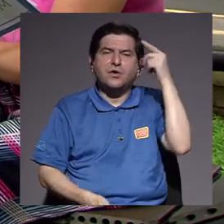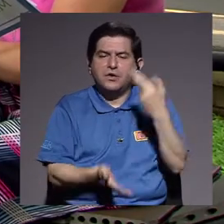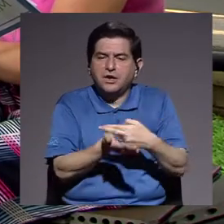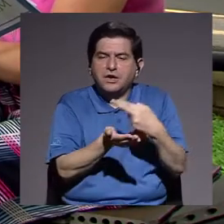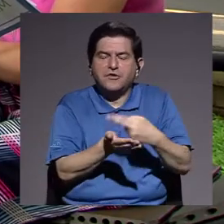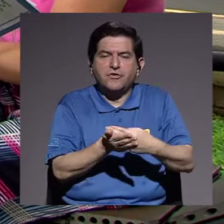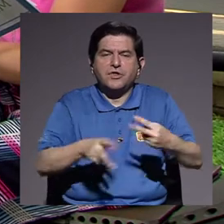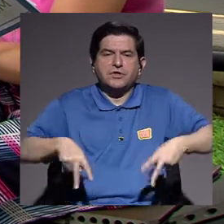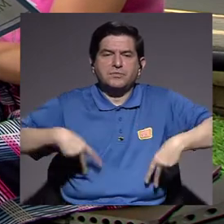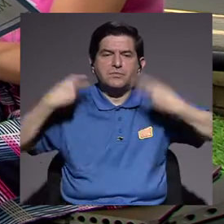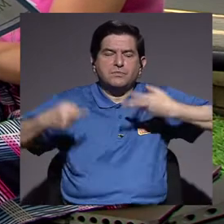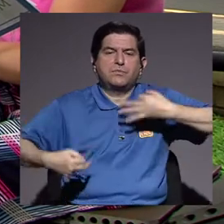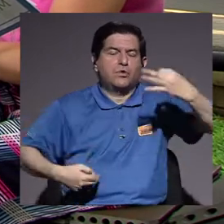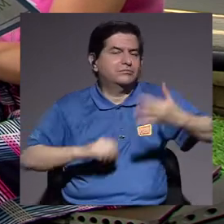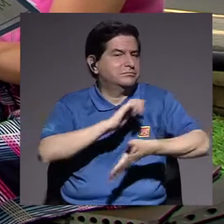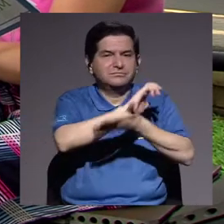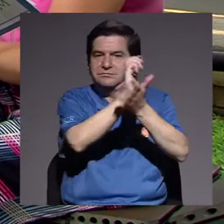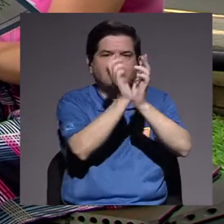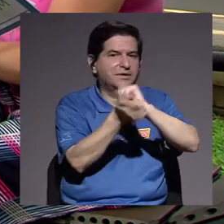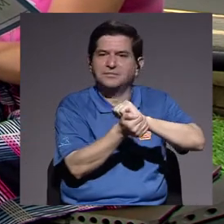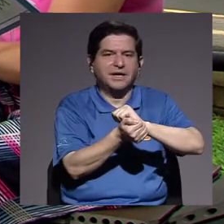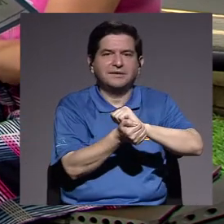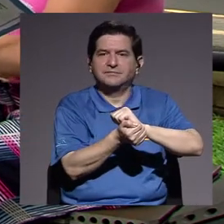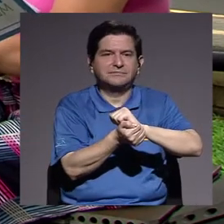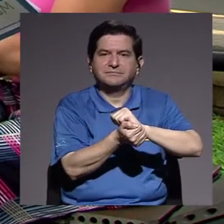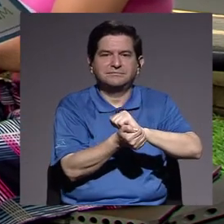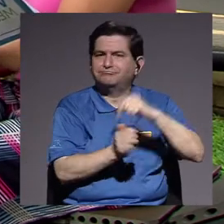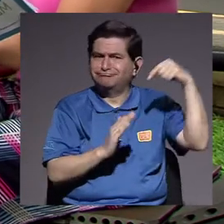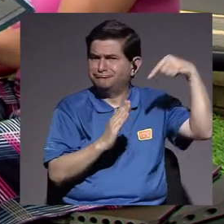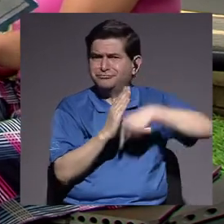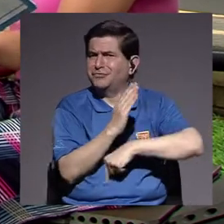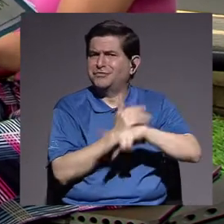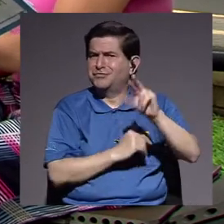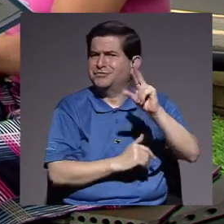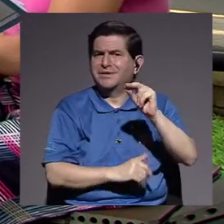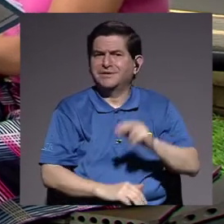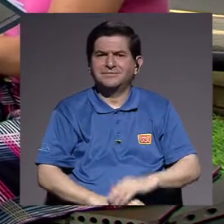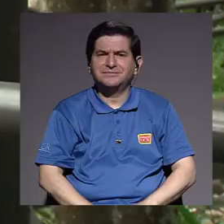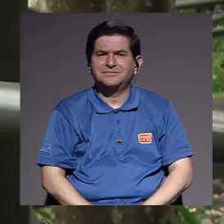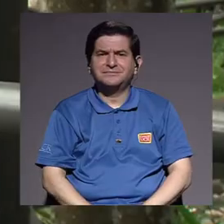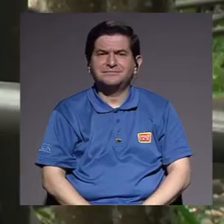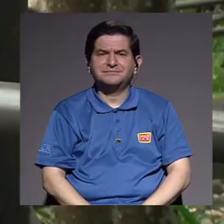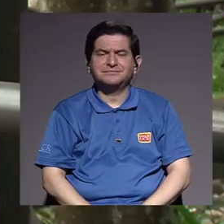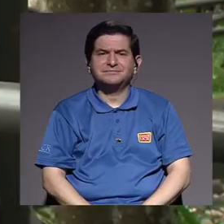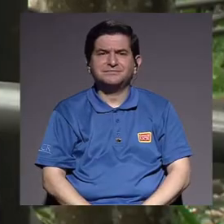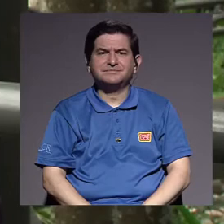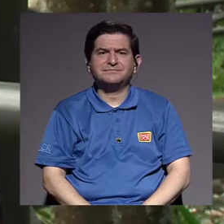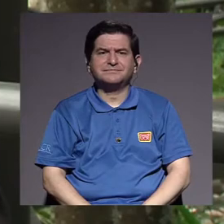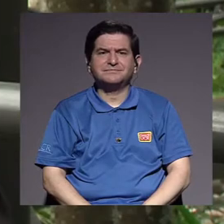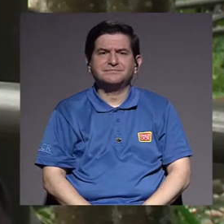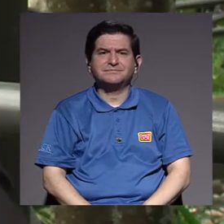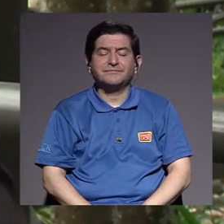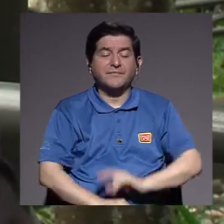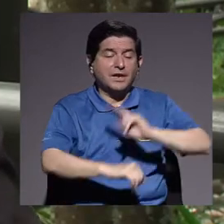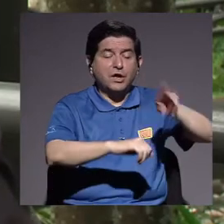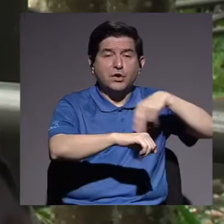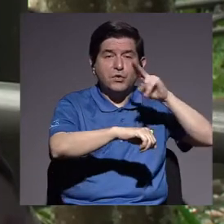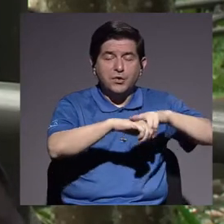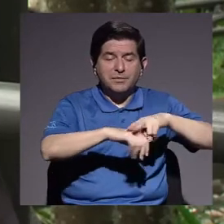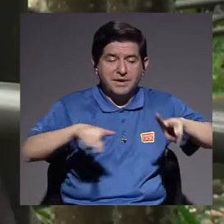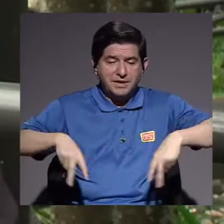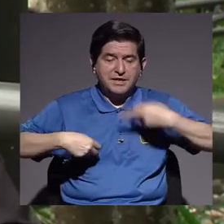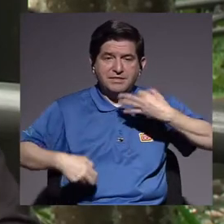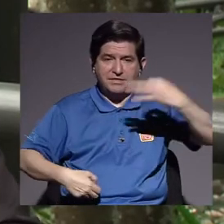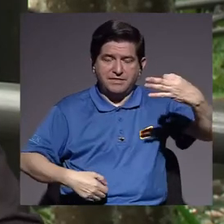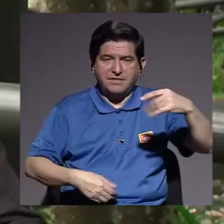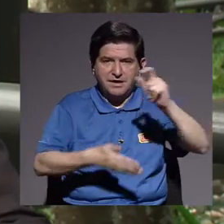de la vida cotidiana no ha variado de manera profunda. Vamos a decirlo de esta forma. La normalidad en la vida cotidiana